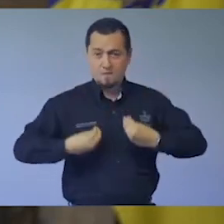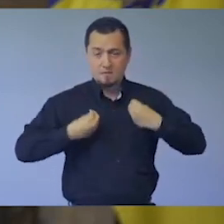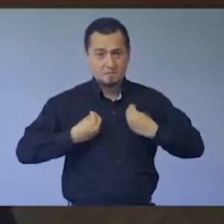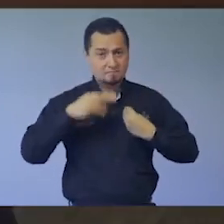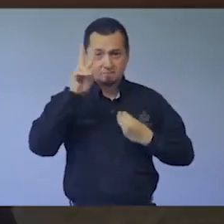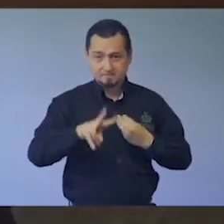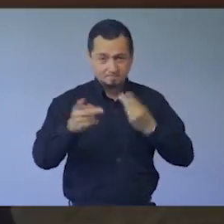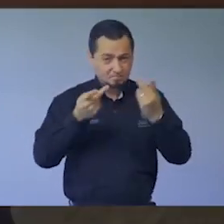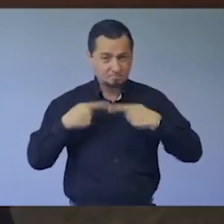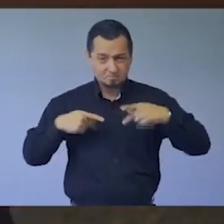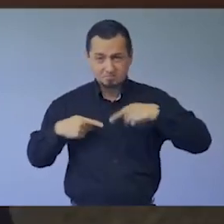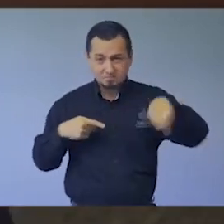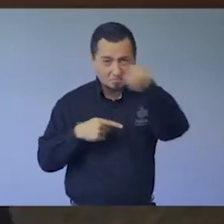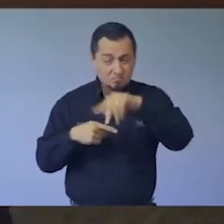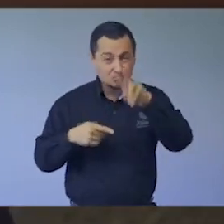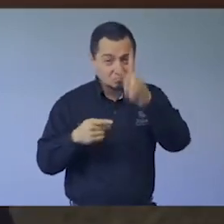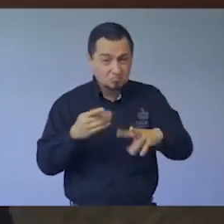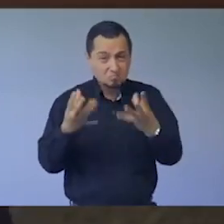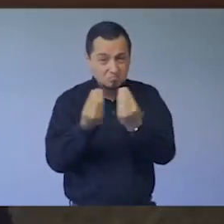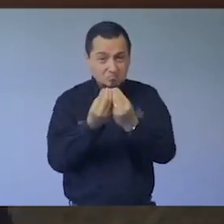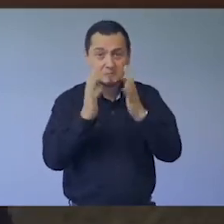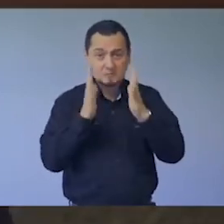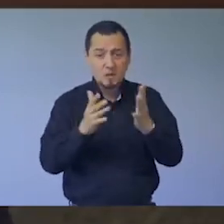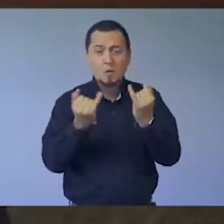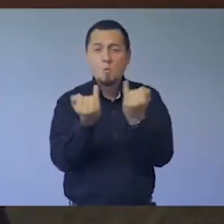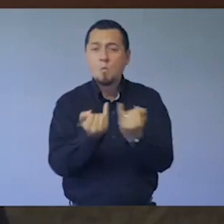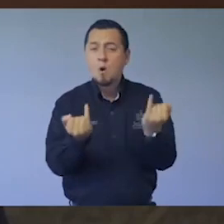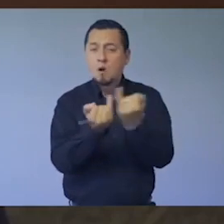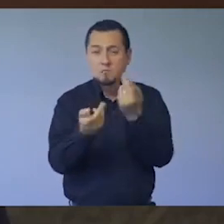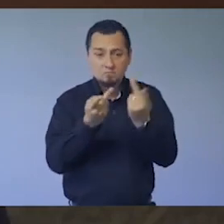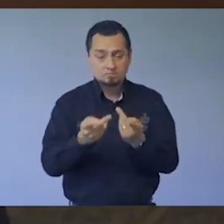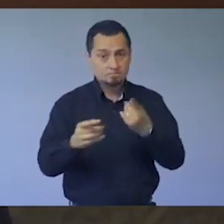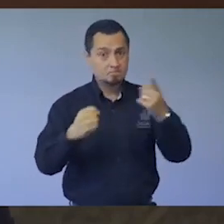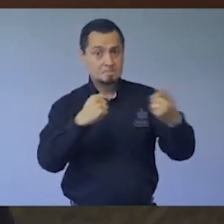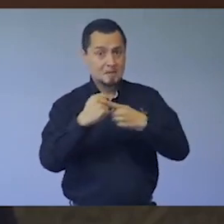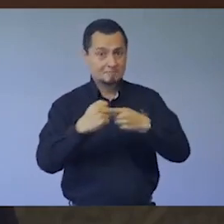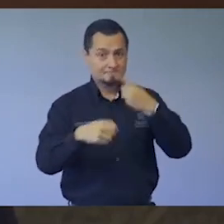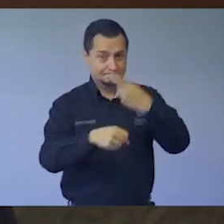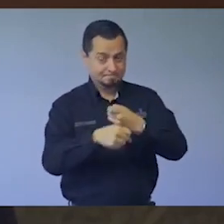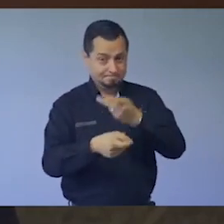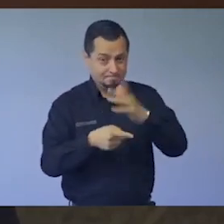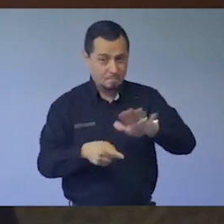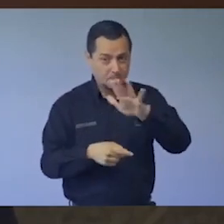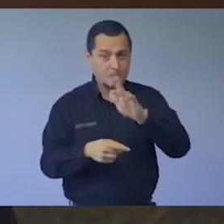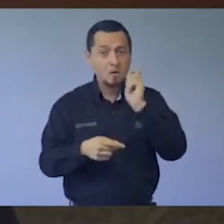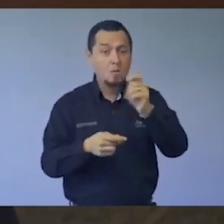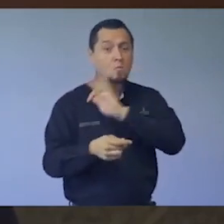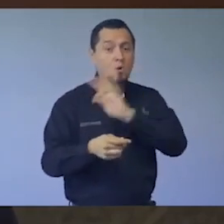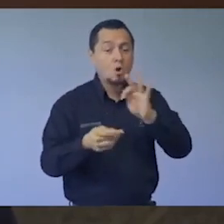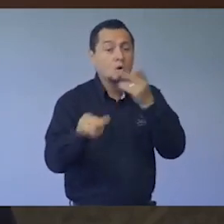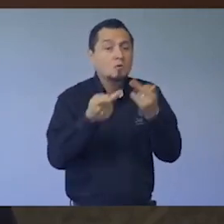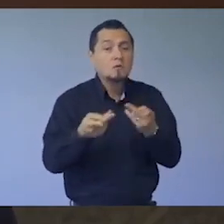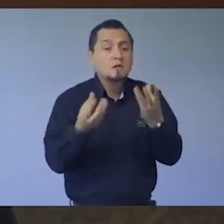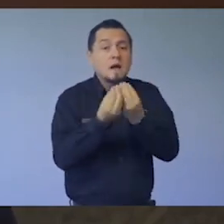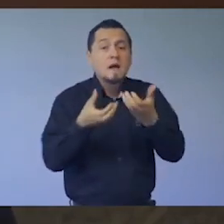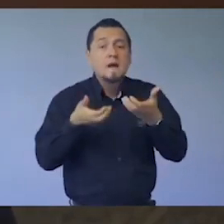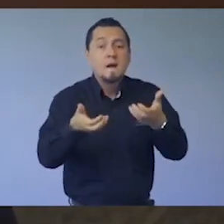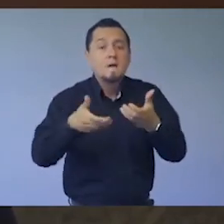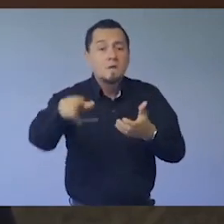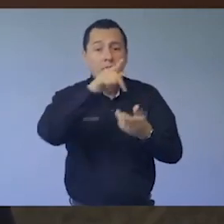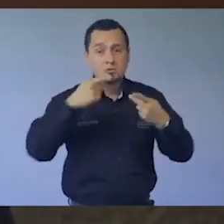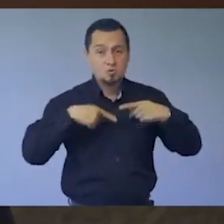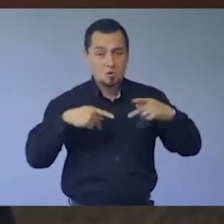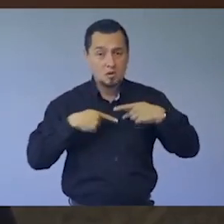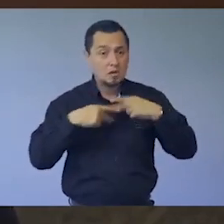de todos. Las disposiciones son básicamente las mismas que se definieron desde el principio. Primero, solo se puede salir a la calle para lo